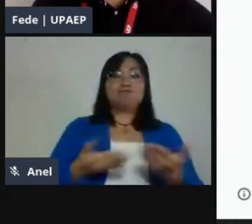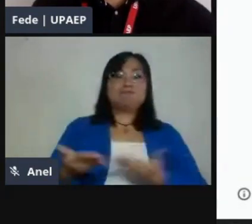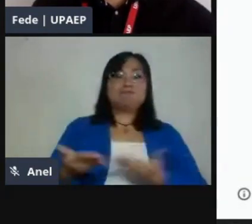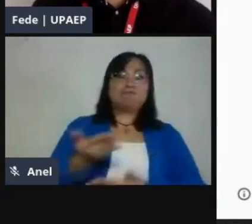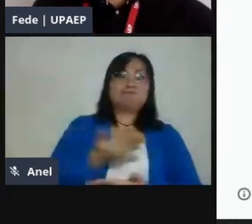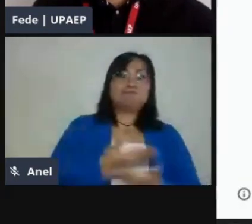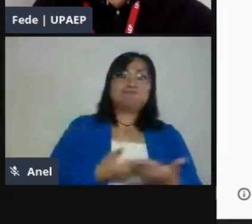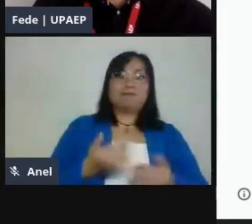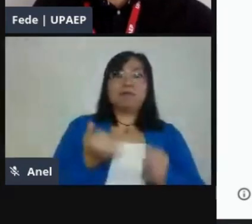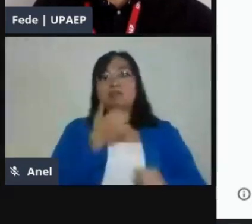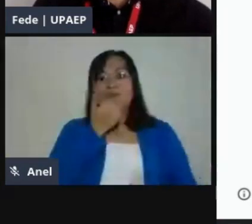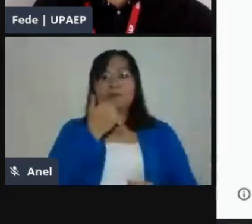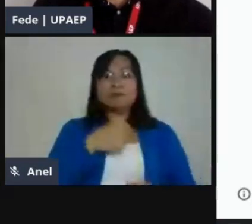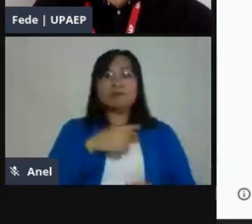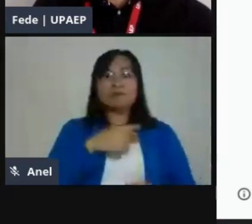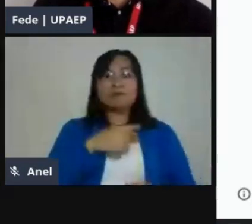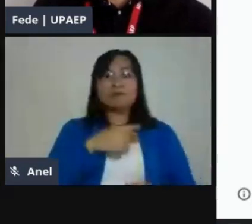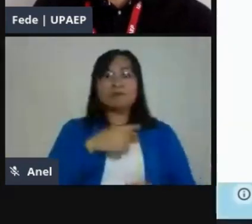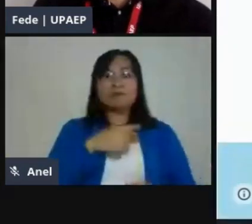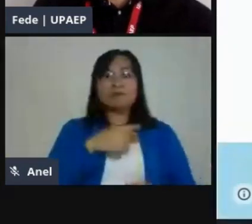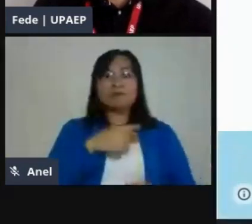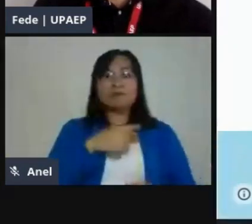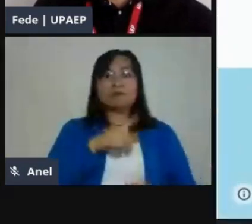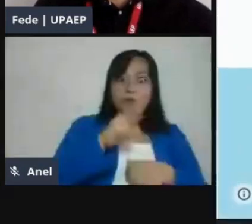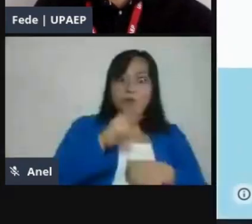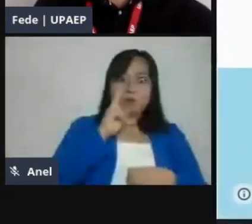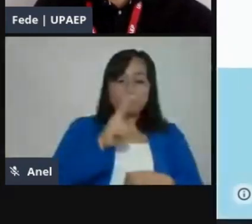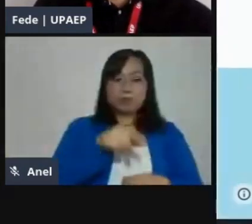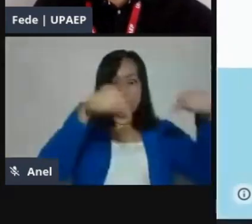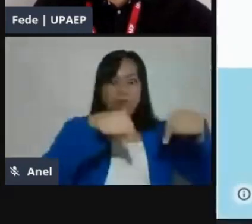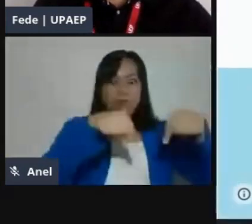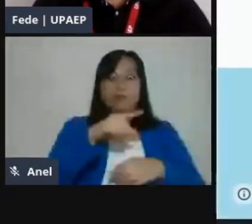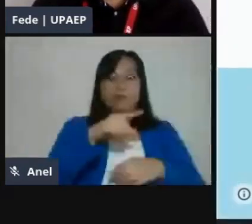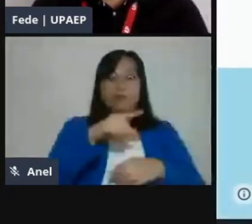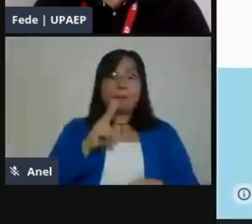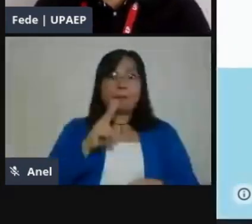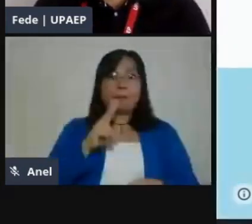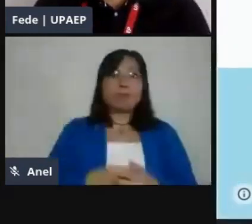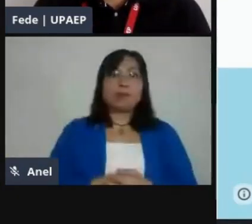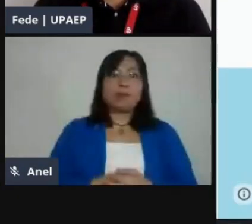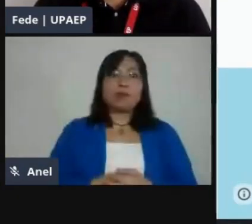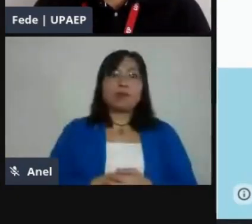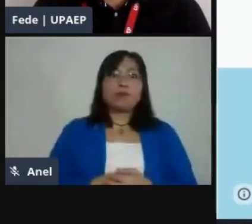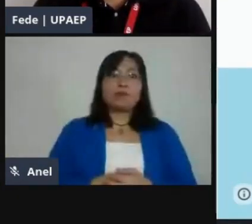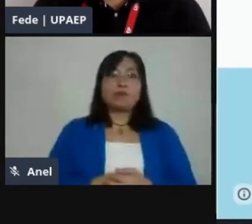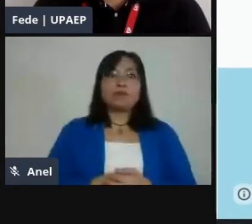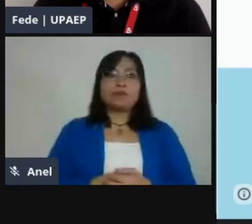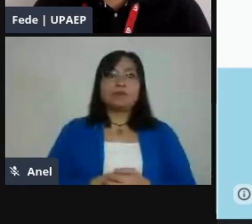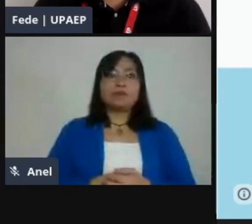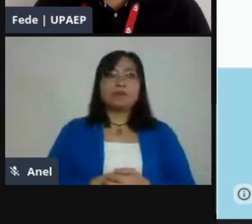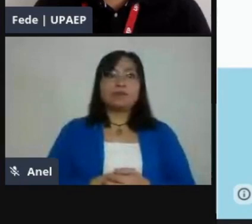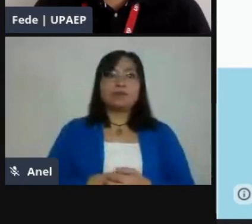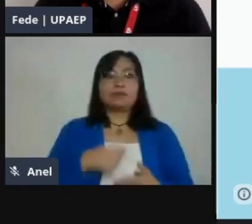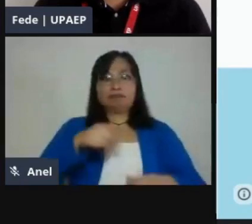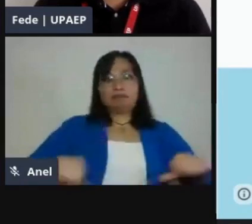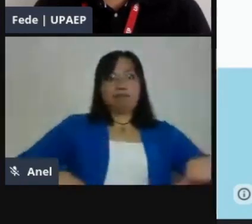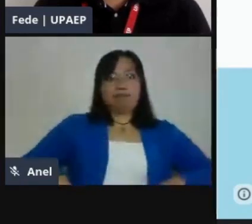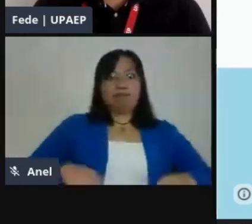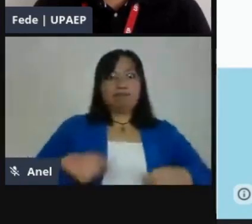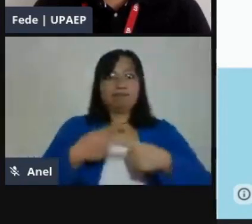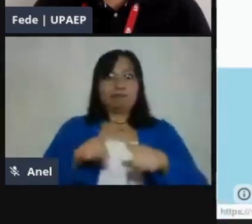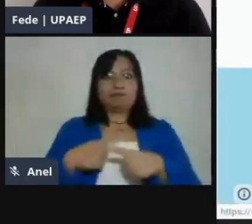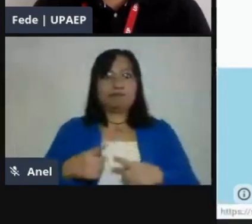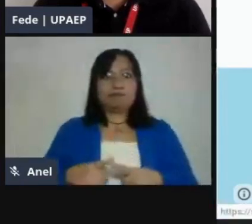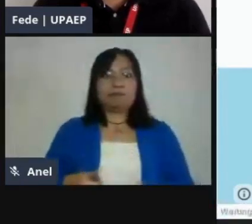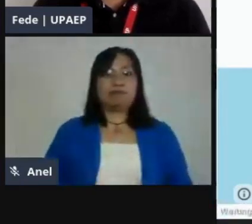tener, nosotros arrancamos desde el 19 de marzo, entonces, yo ya los tengo aquí sobre el mes. Me voy a ir